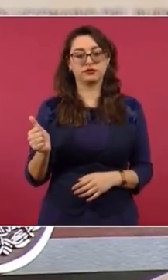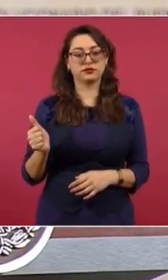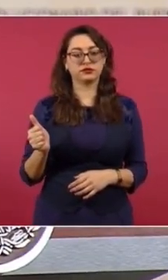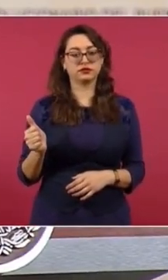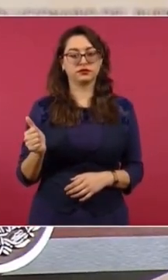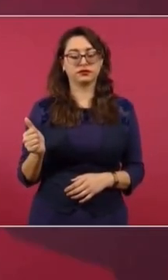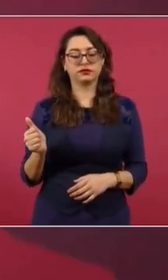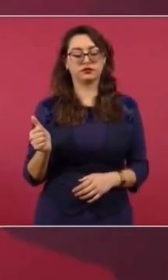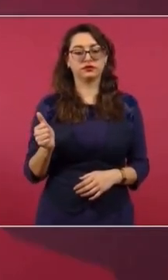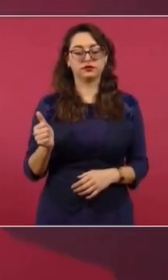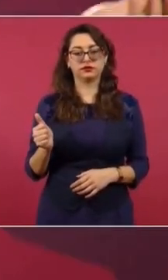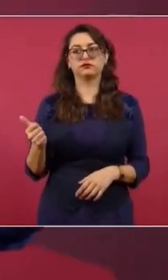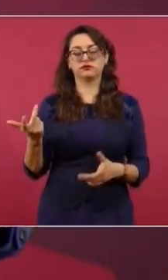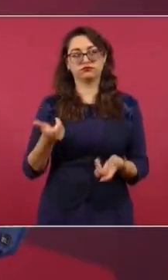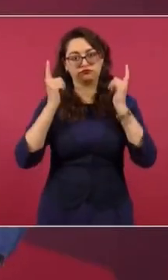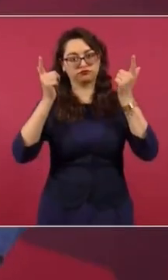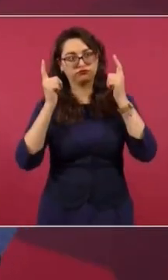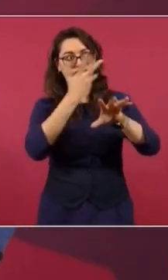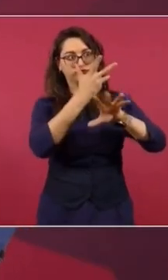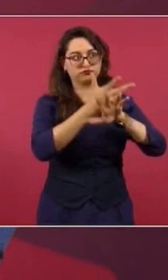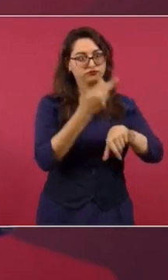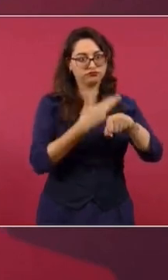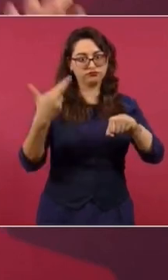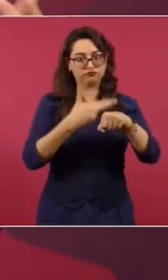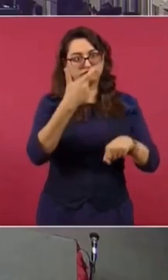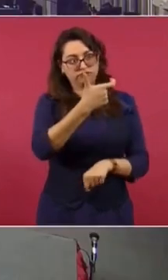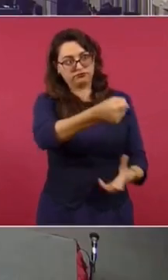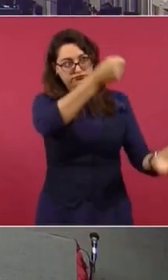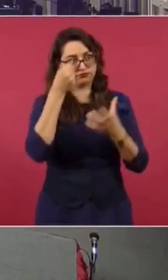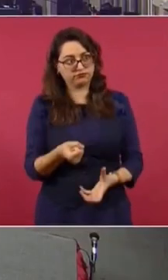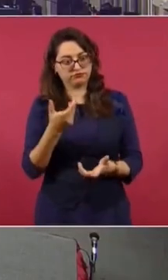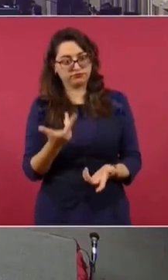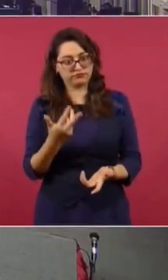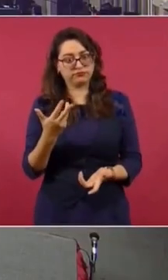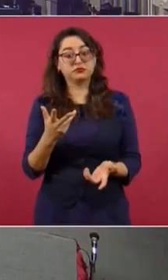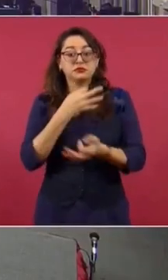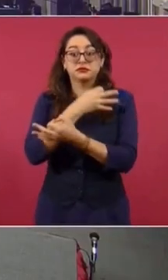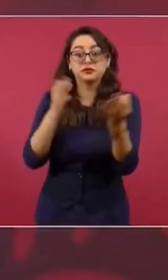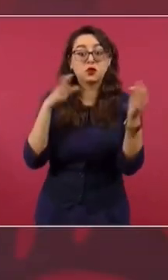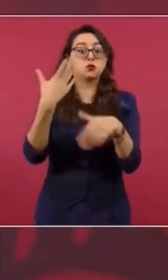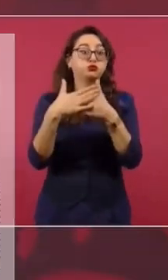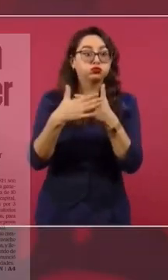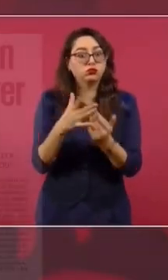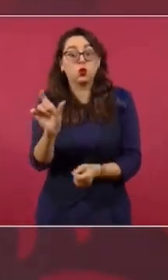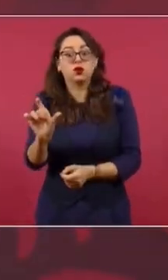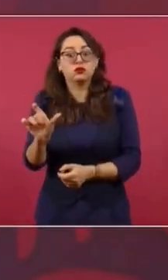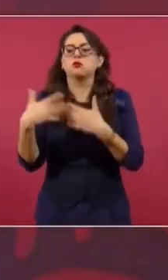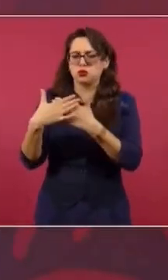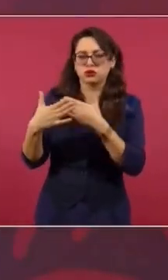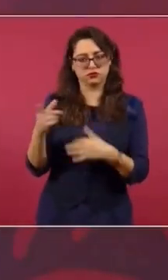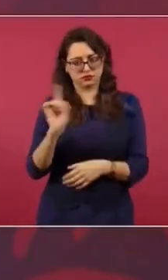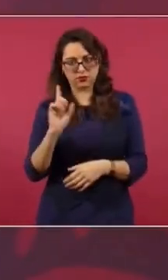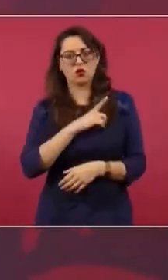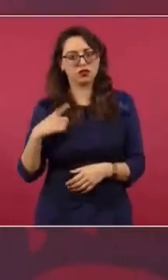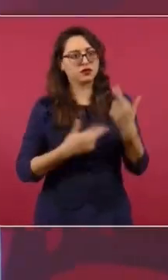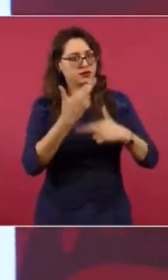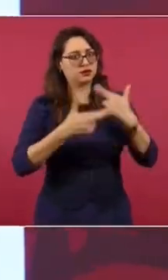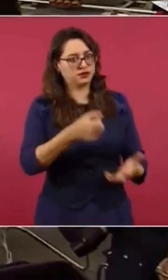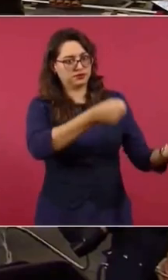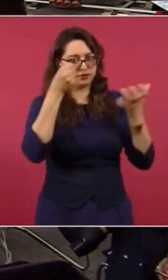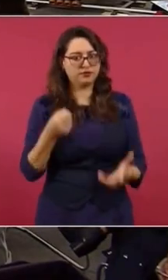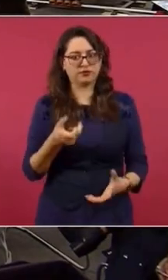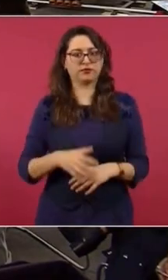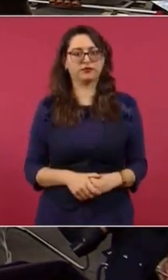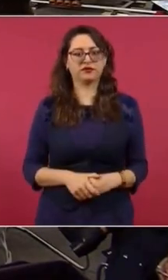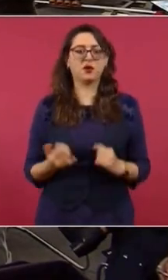se agilice el trámite De la entrega del dinero Porque no nos vamos a quedar en el anuncio nada más De que Ahí te dejo esos